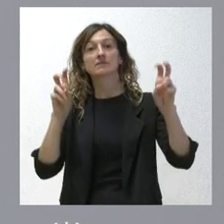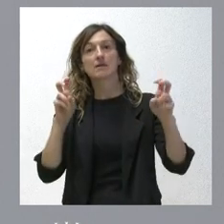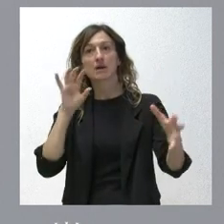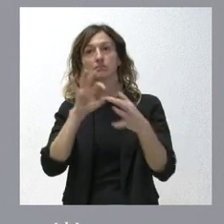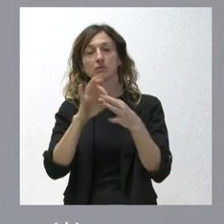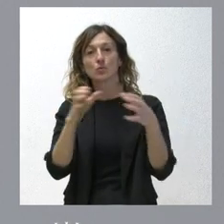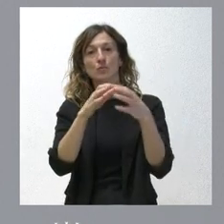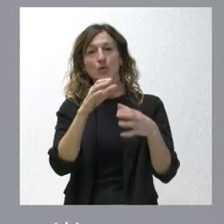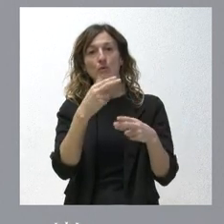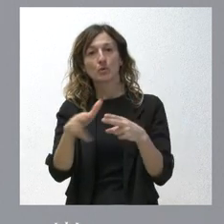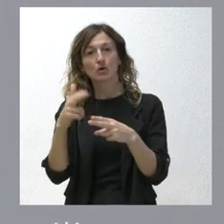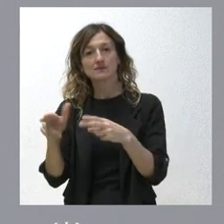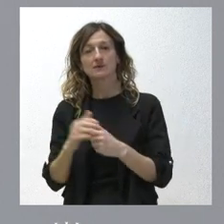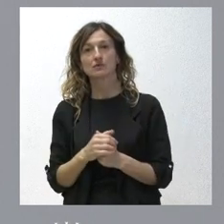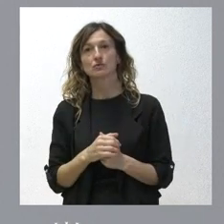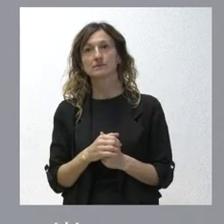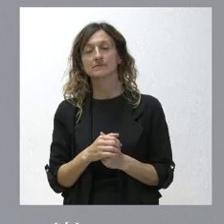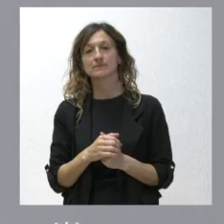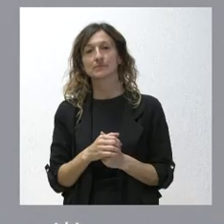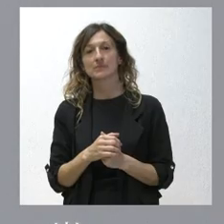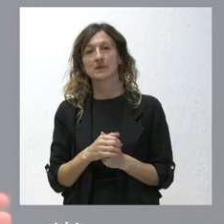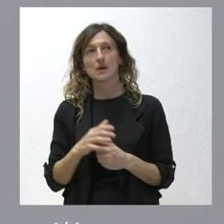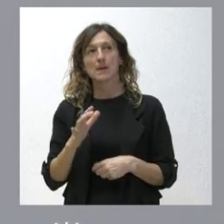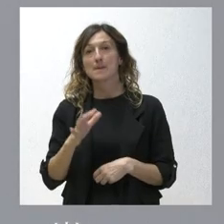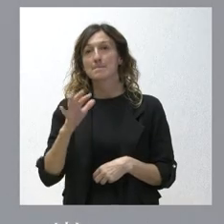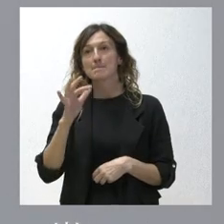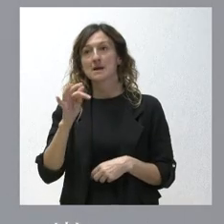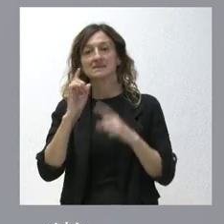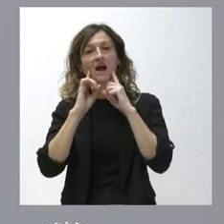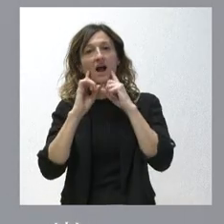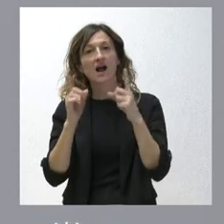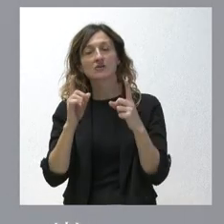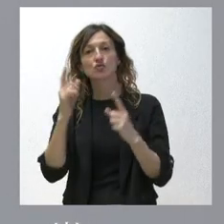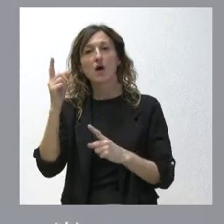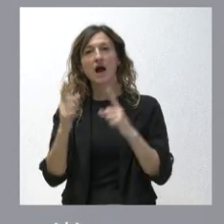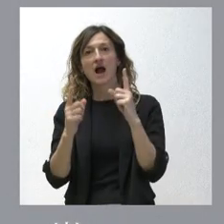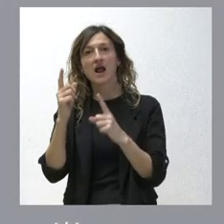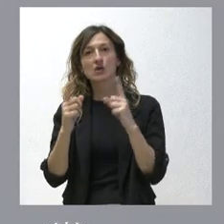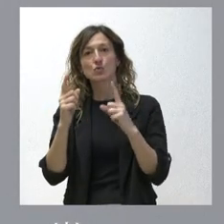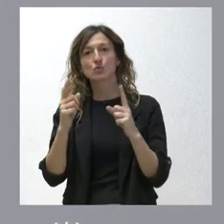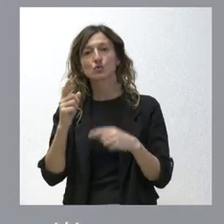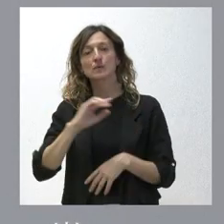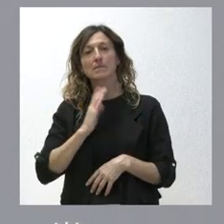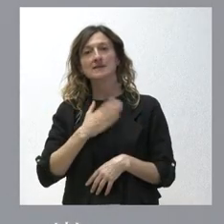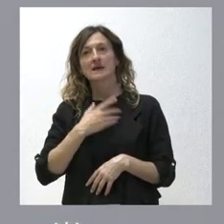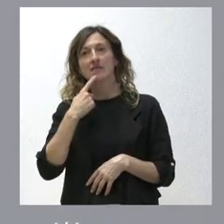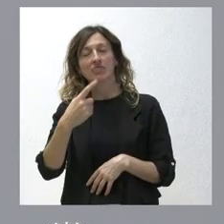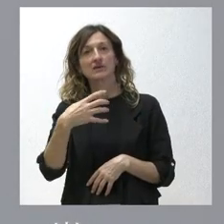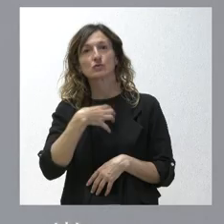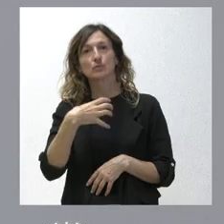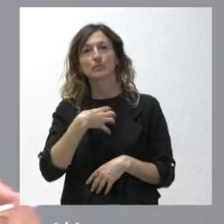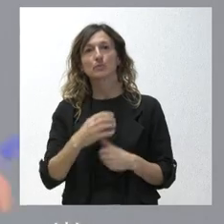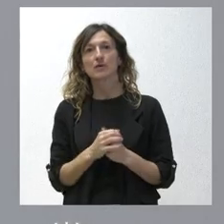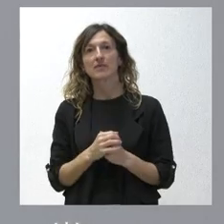partidos políticos y como además por lo que he deducido en el caso de alguno de ellos no voy a tener la ocasión de decírselo mañana pues